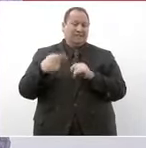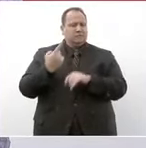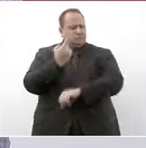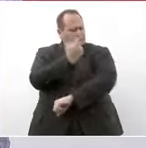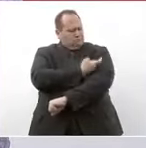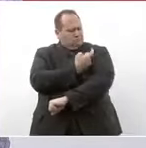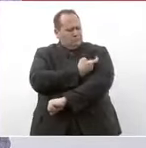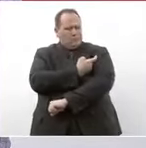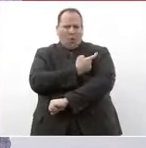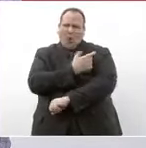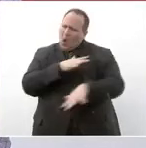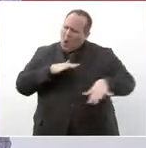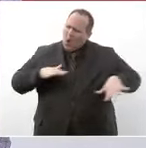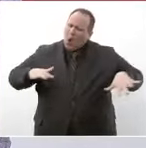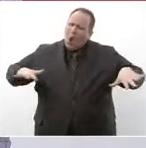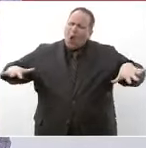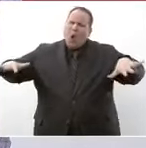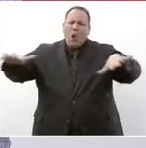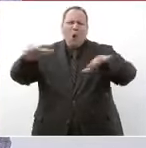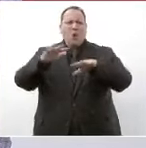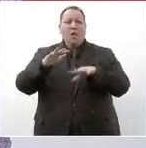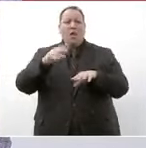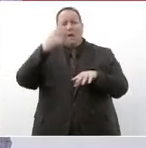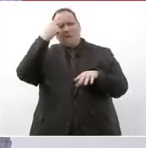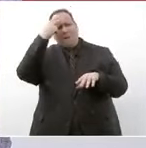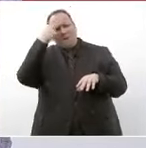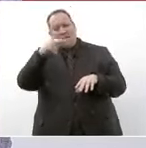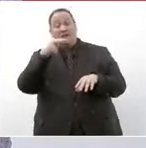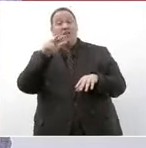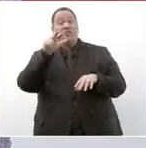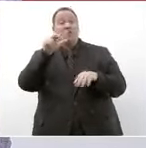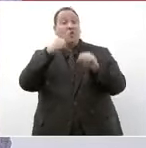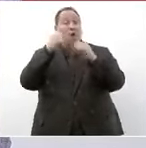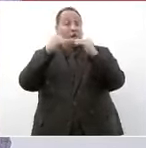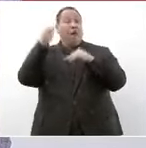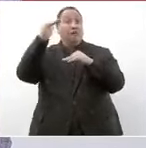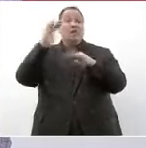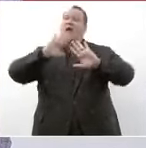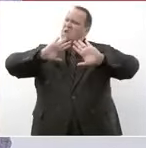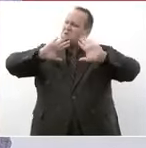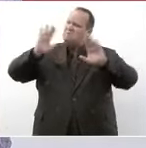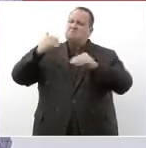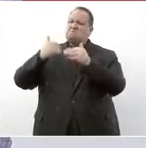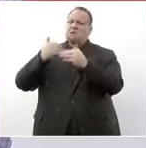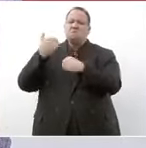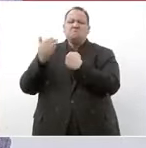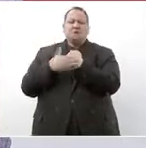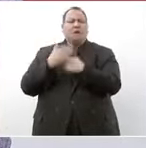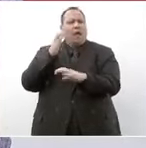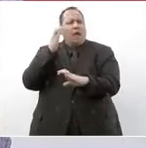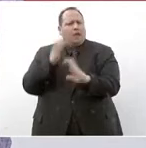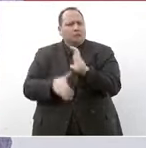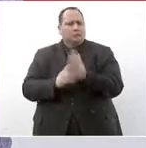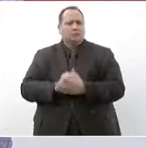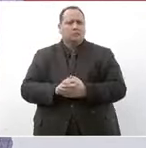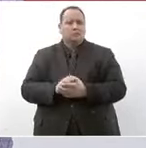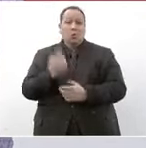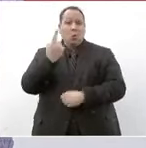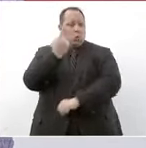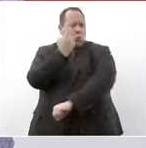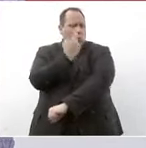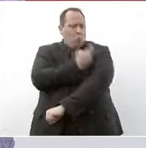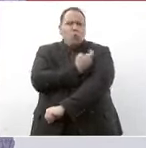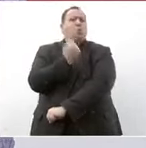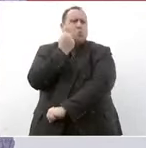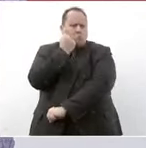a todos los mexicanos mayores de 18 años aún con una dosis